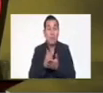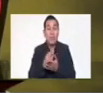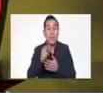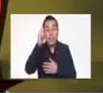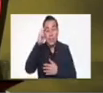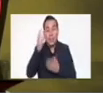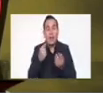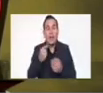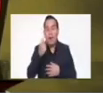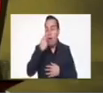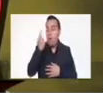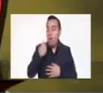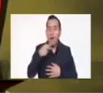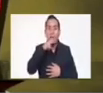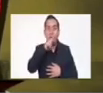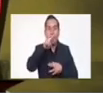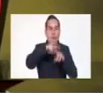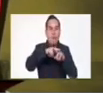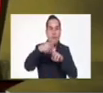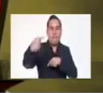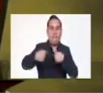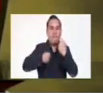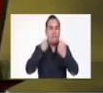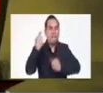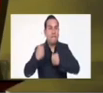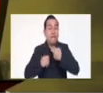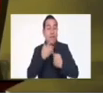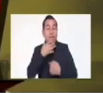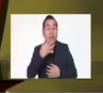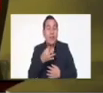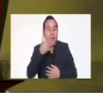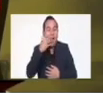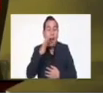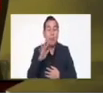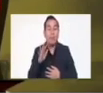panfletos, que, nadie los quiere, al contrario,